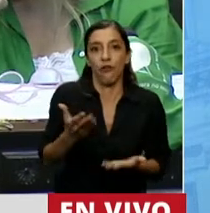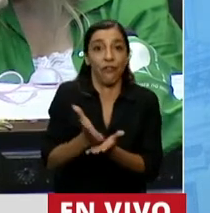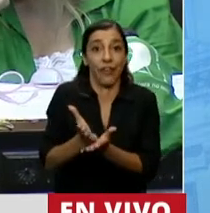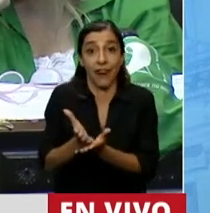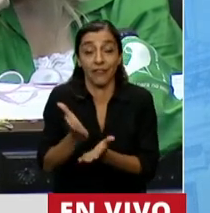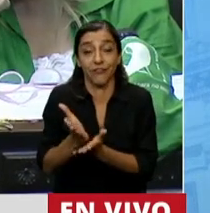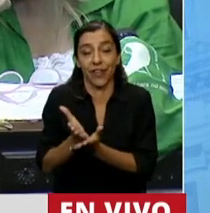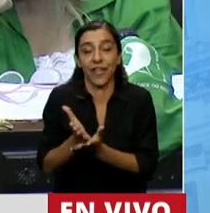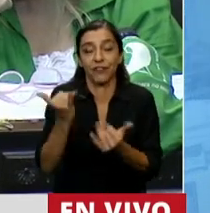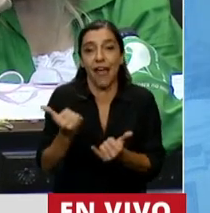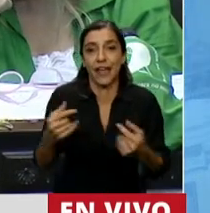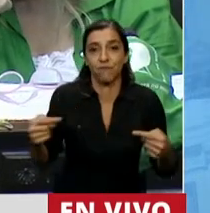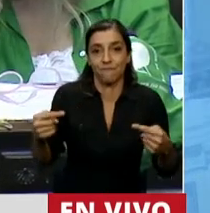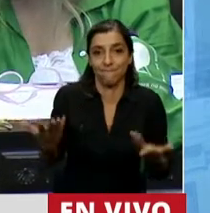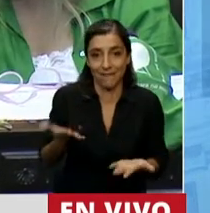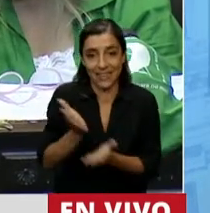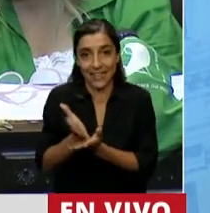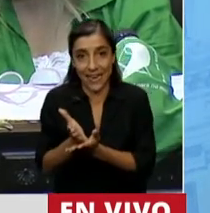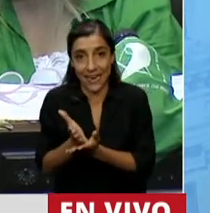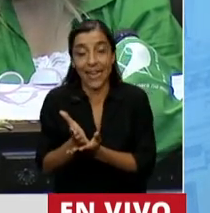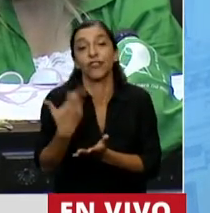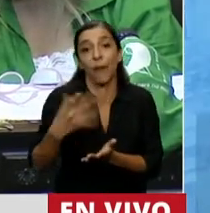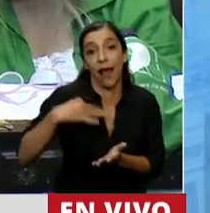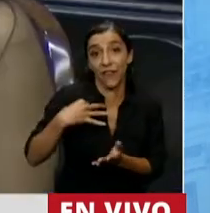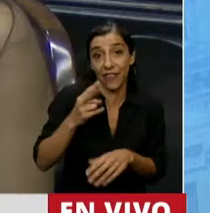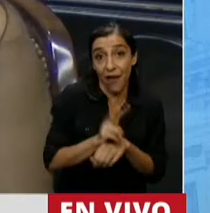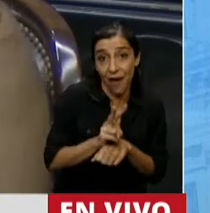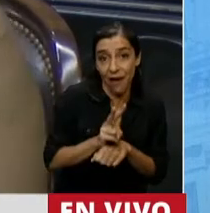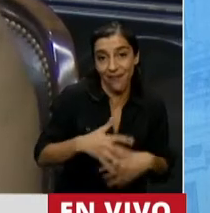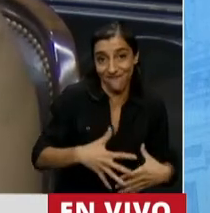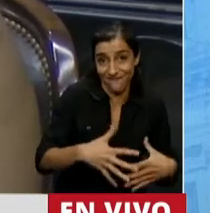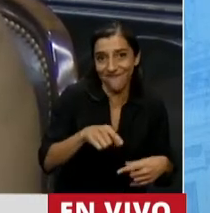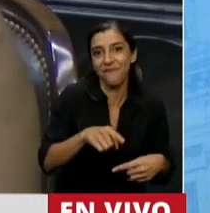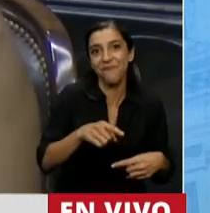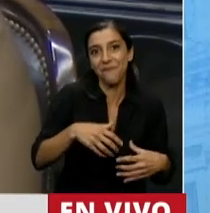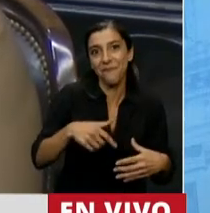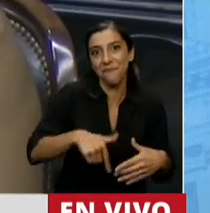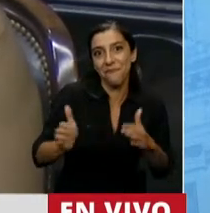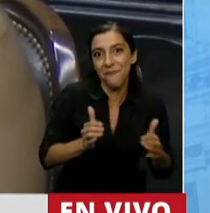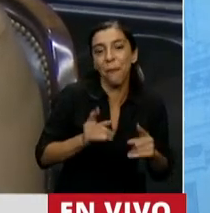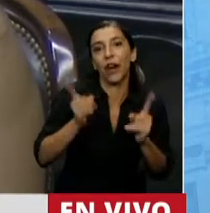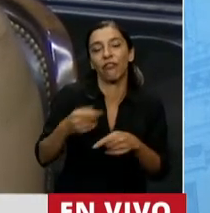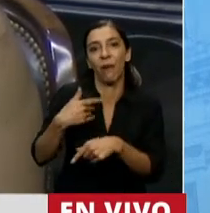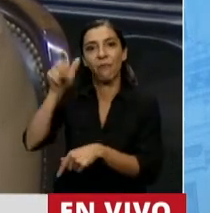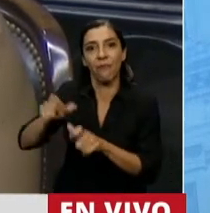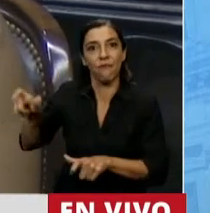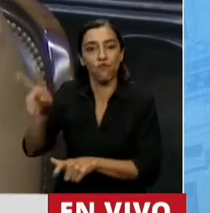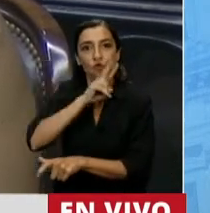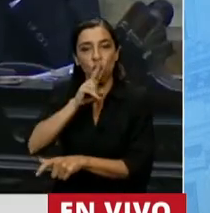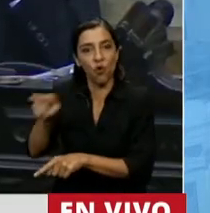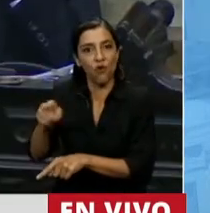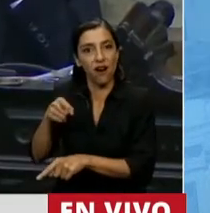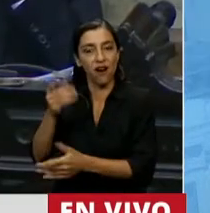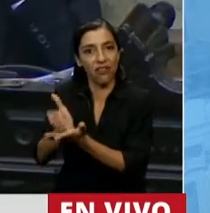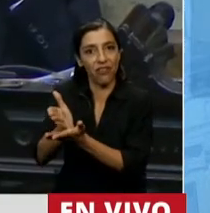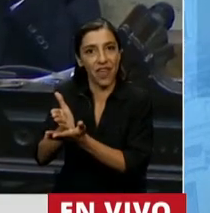a la vida y el derecho de la mujer a decidir sobre su propio cuerpo. Y es un tema que debemos arjar